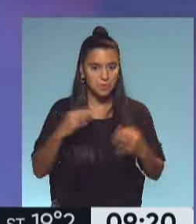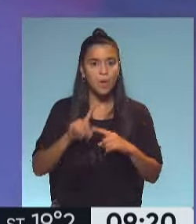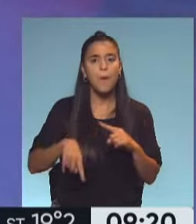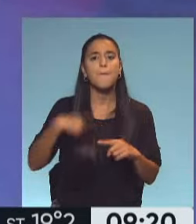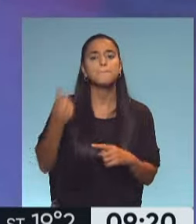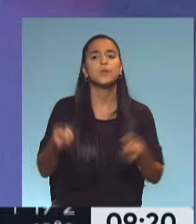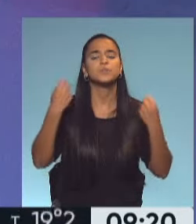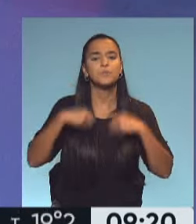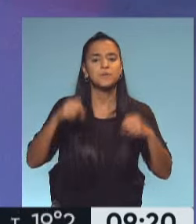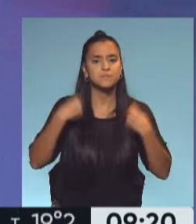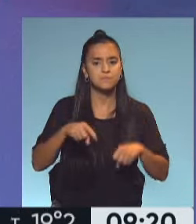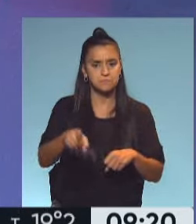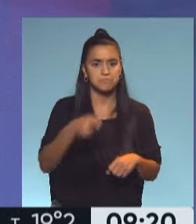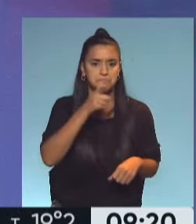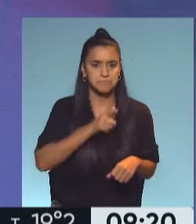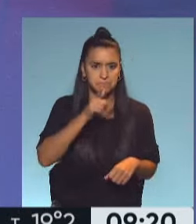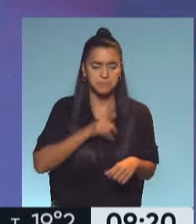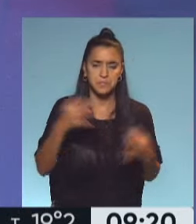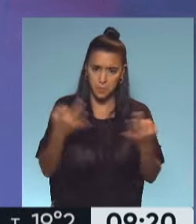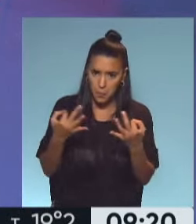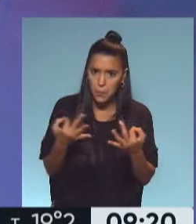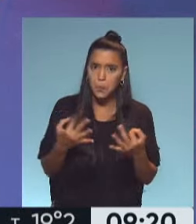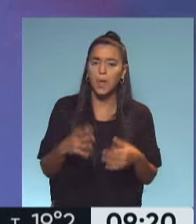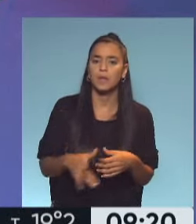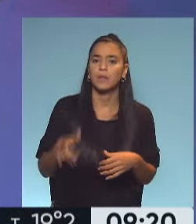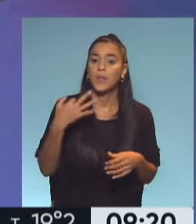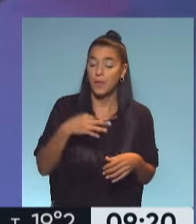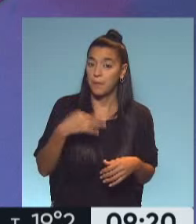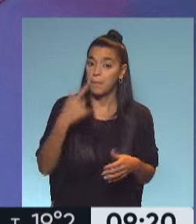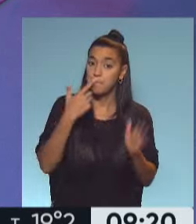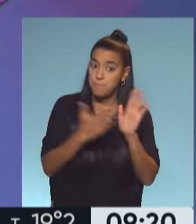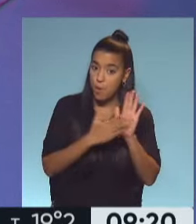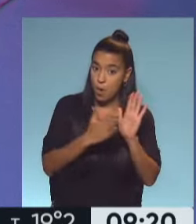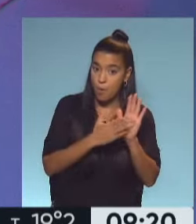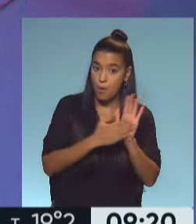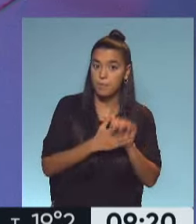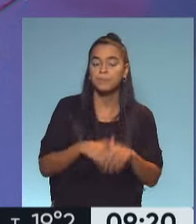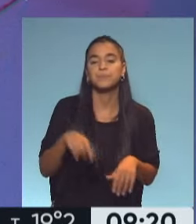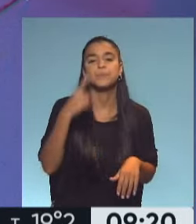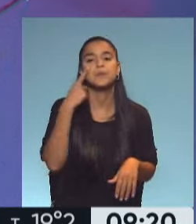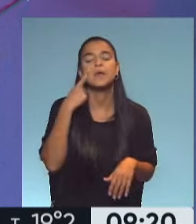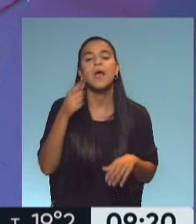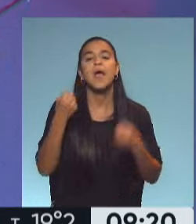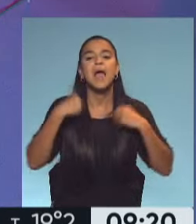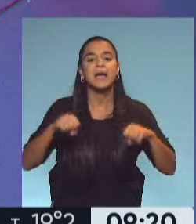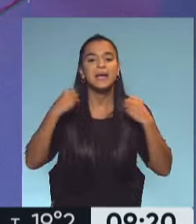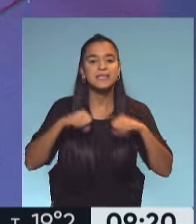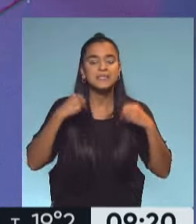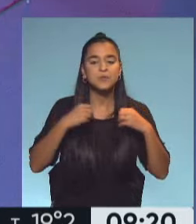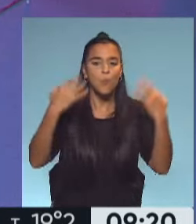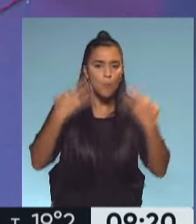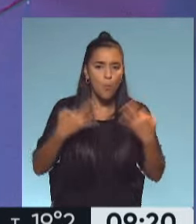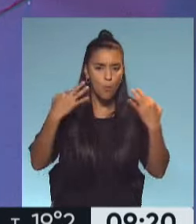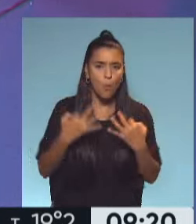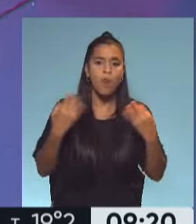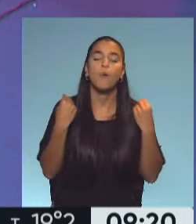ver, el próximo ejercicio. Todos parecen accesibles, hay que hacerlo, hay que ahora ponerse a hacerlo. Este es un ejercicio muy, muy bueno